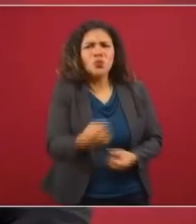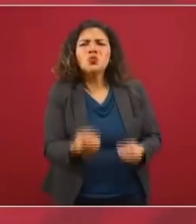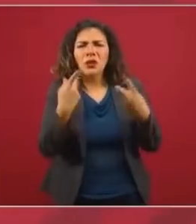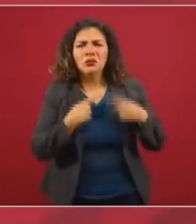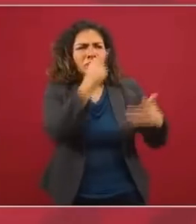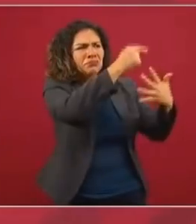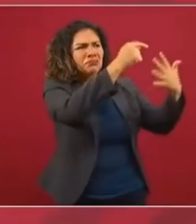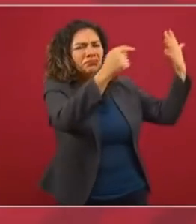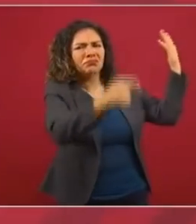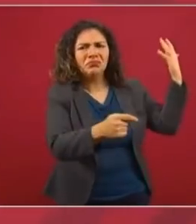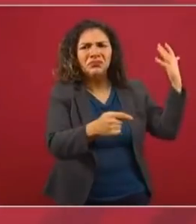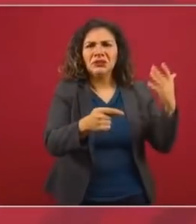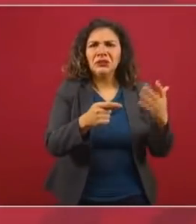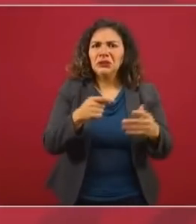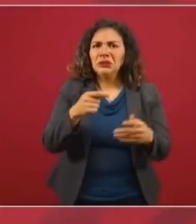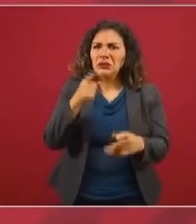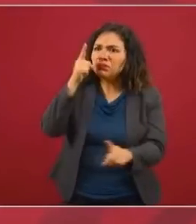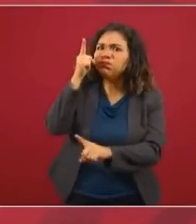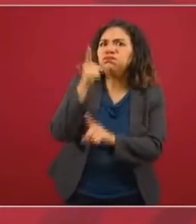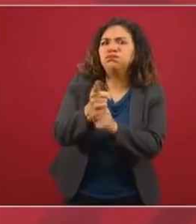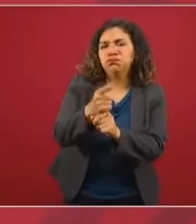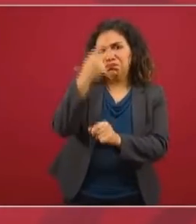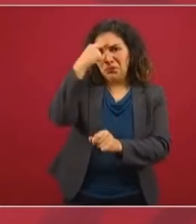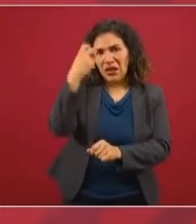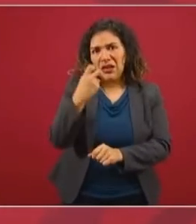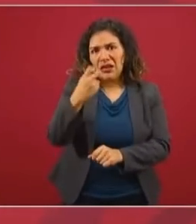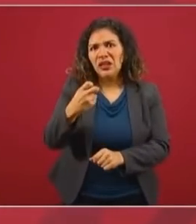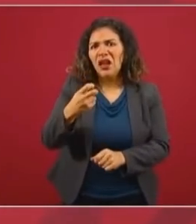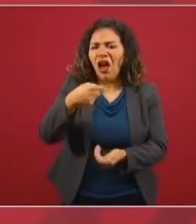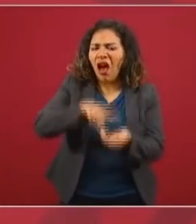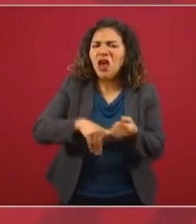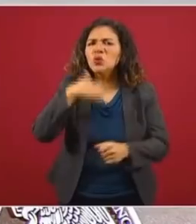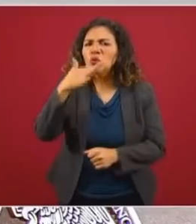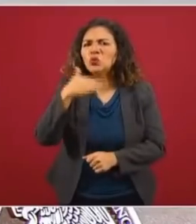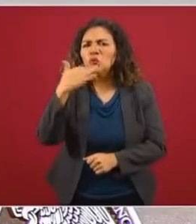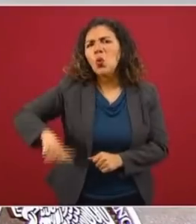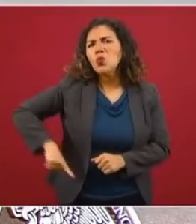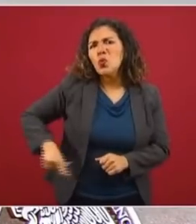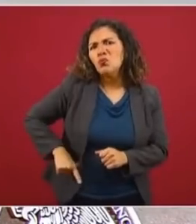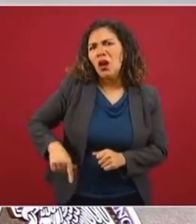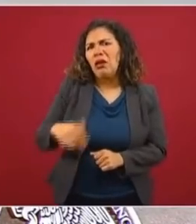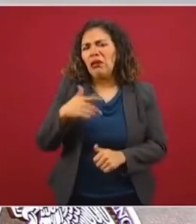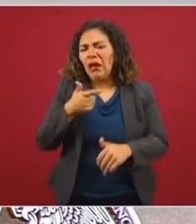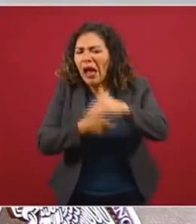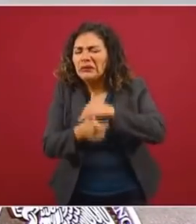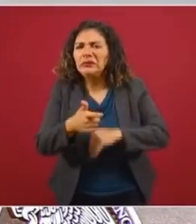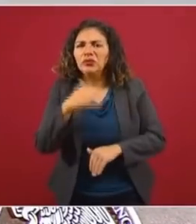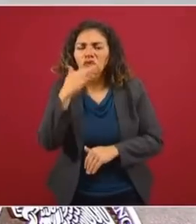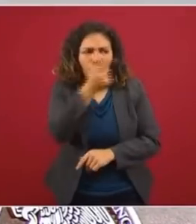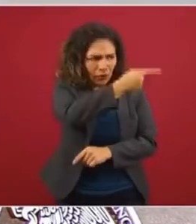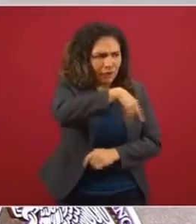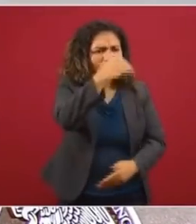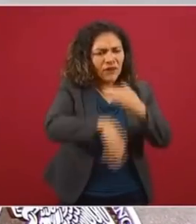apuntalaron este régimen corrupto, que digan nos